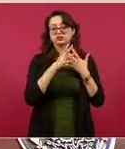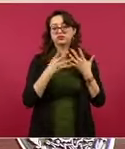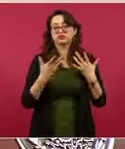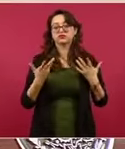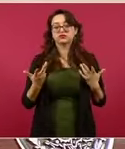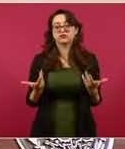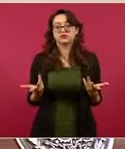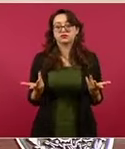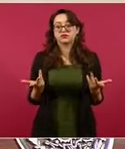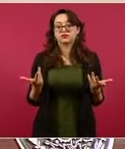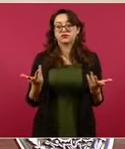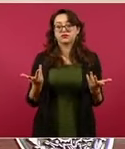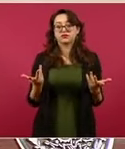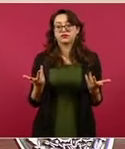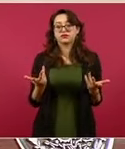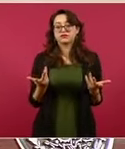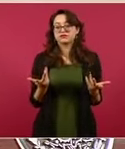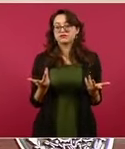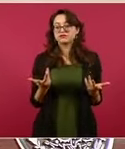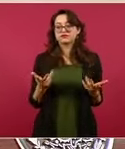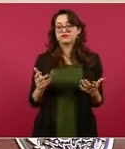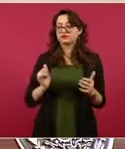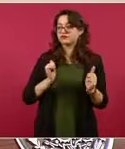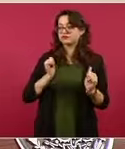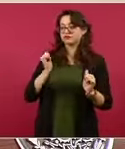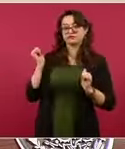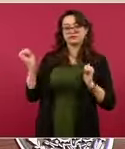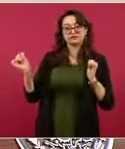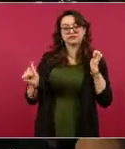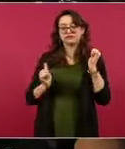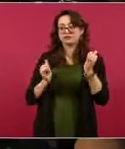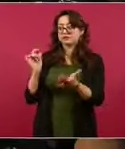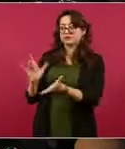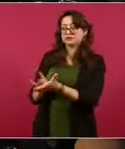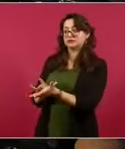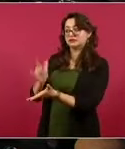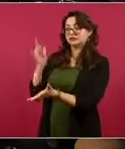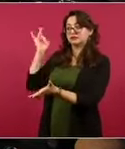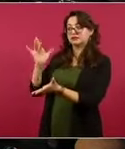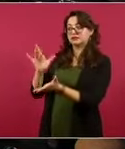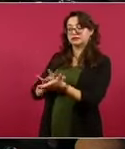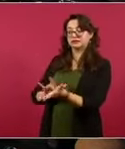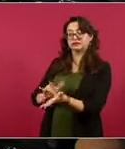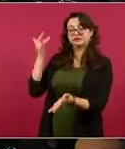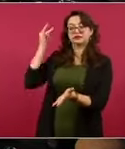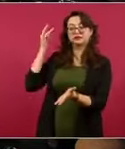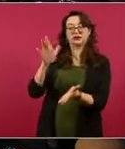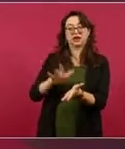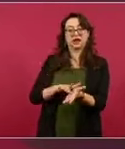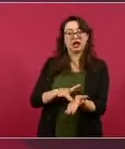están utilizando estos casos para